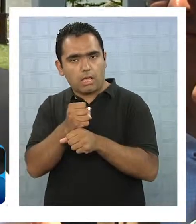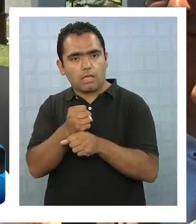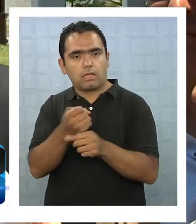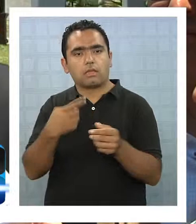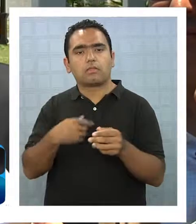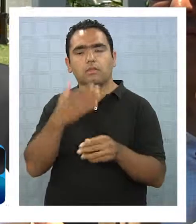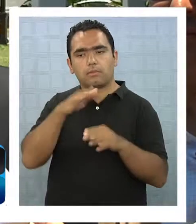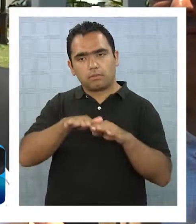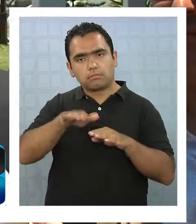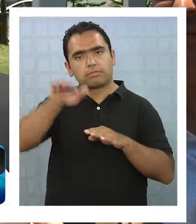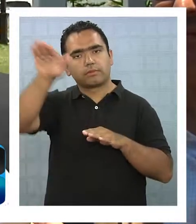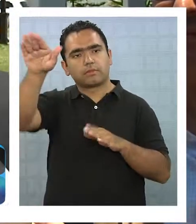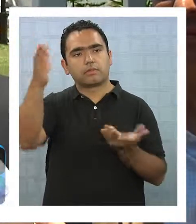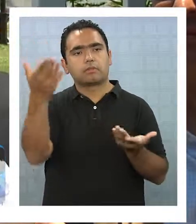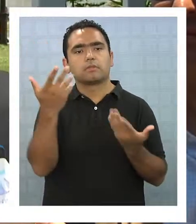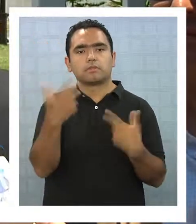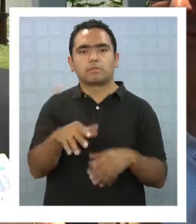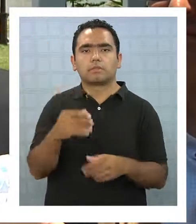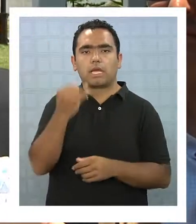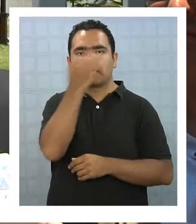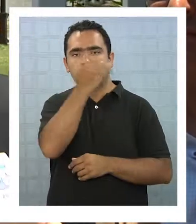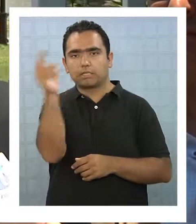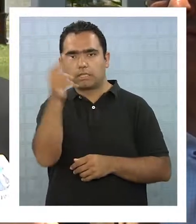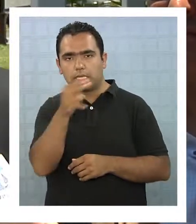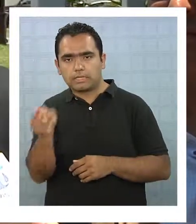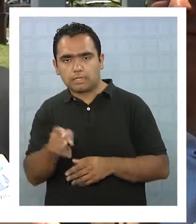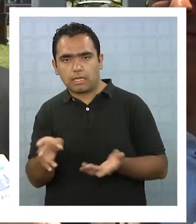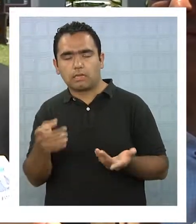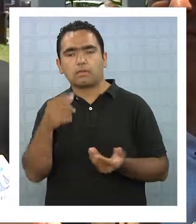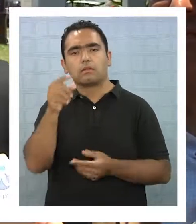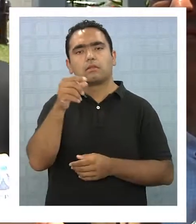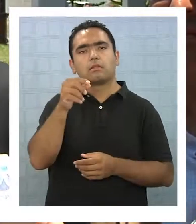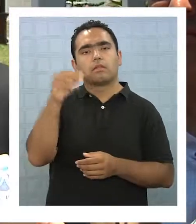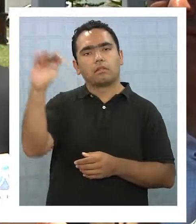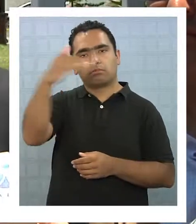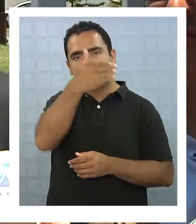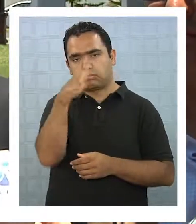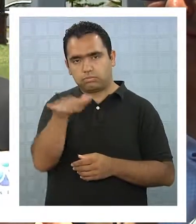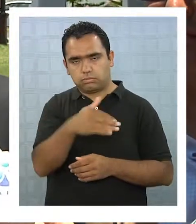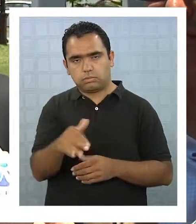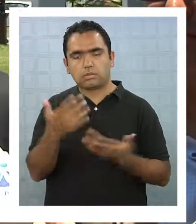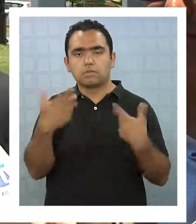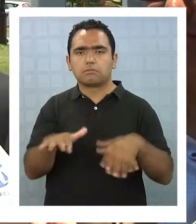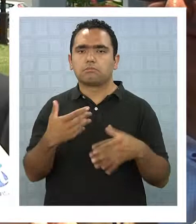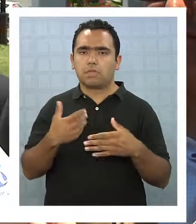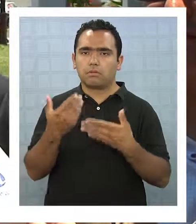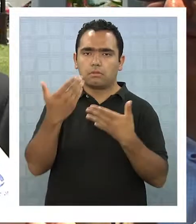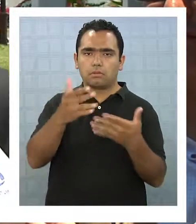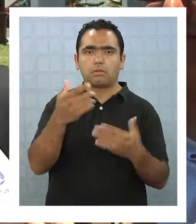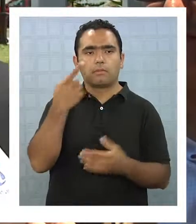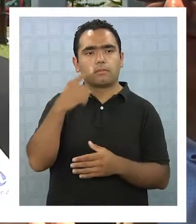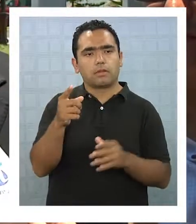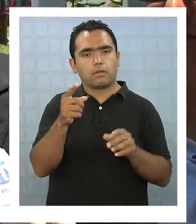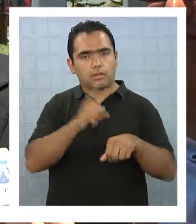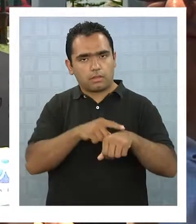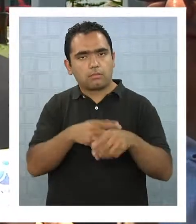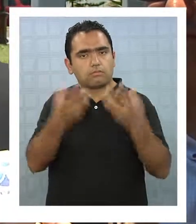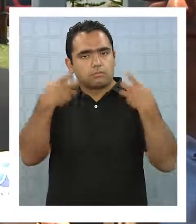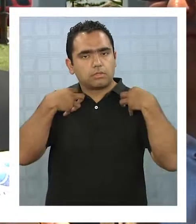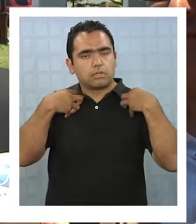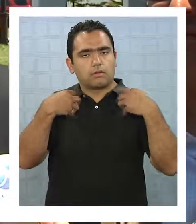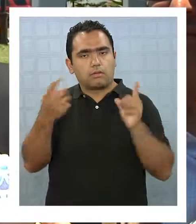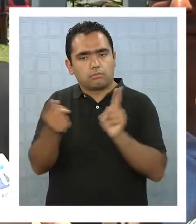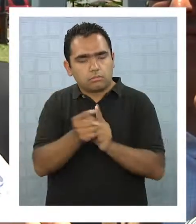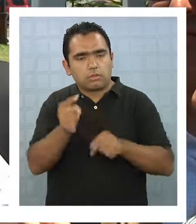arriba, también hemos entregado ya el zig zag y tenemos un conjunto de tareas en el corto plazo, pero también hay tareas